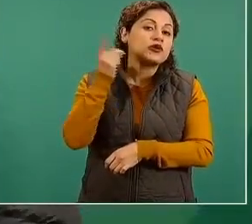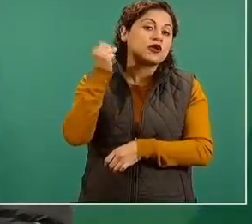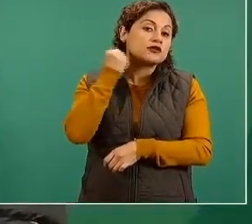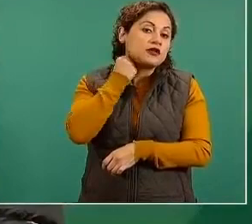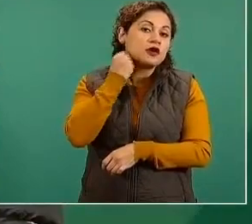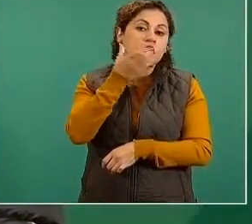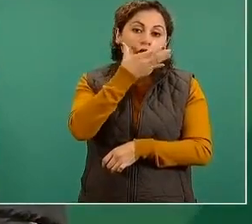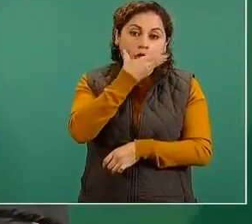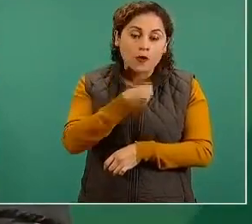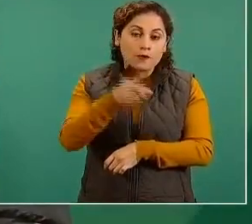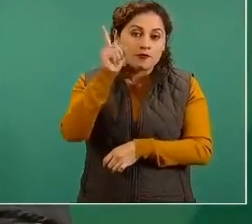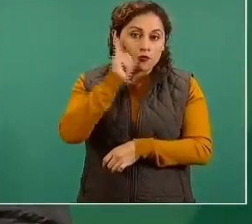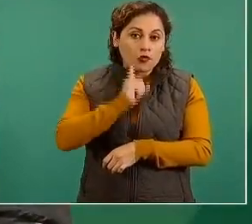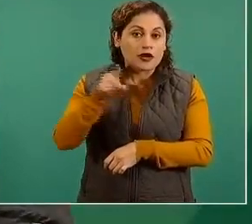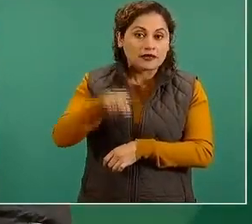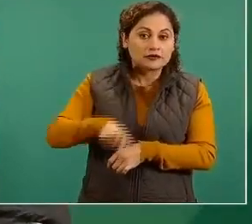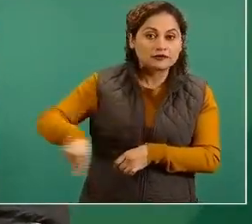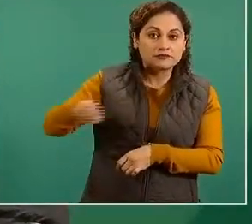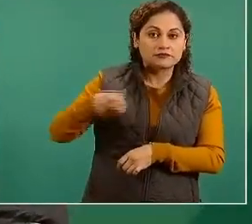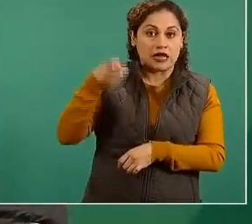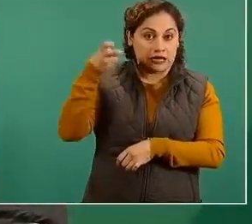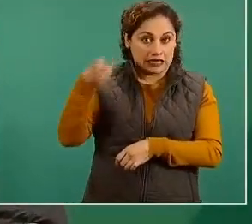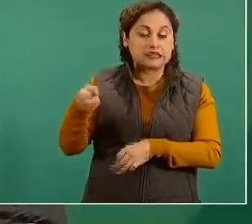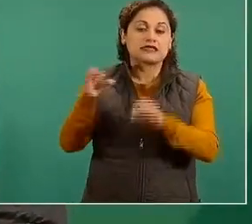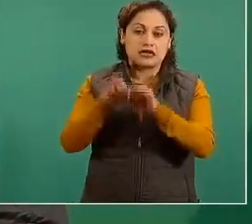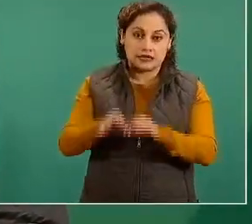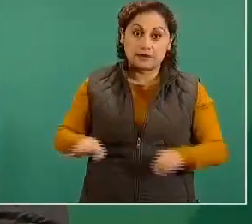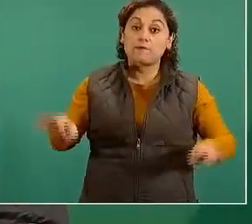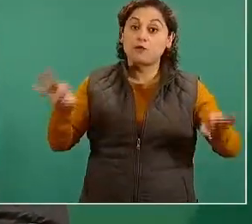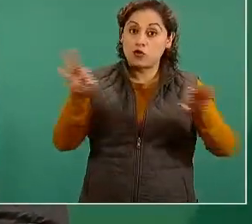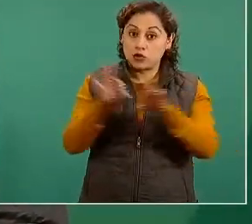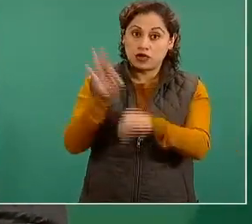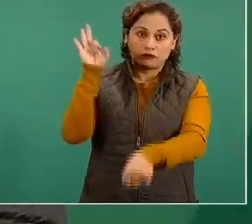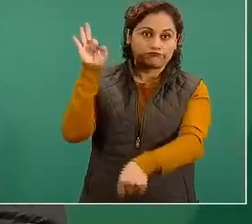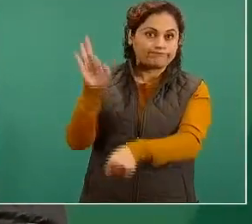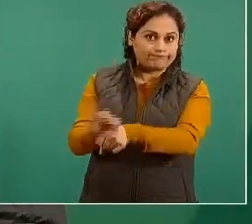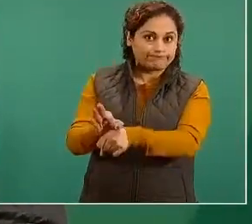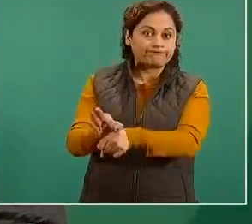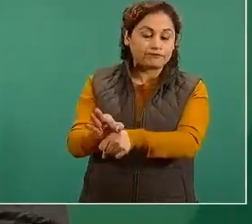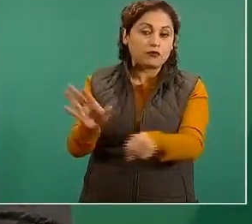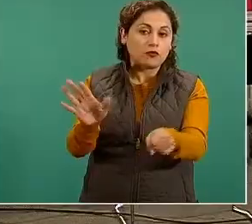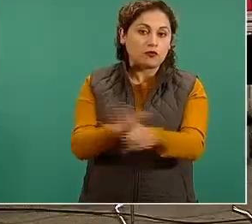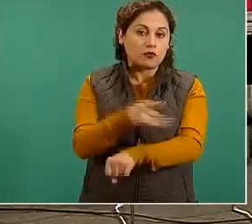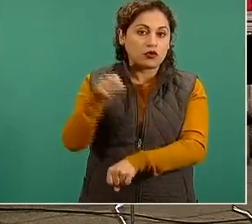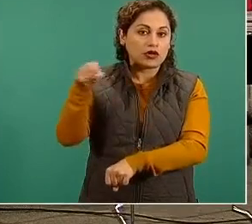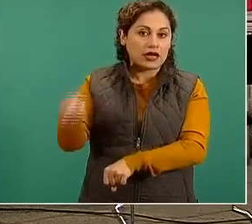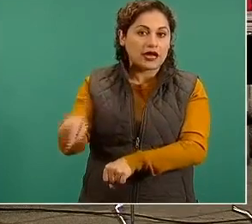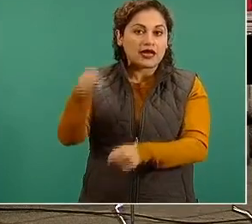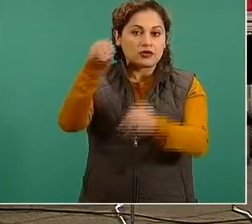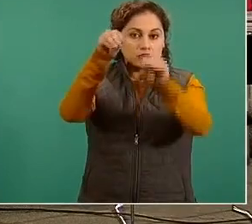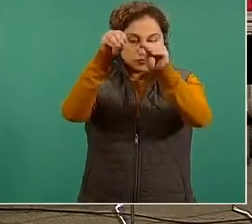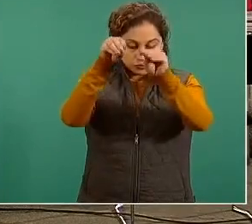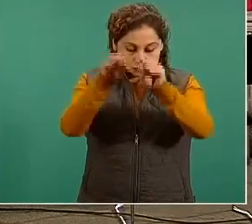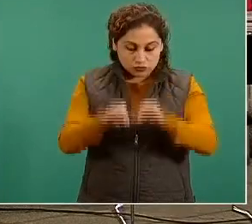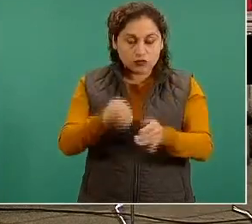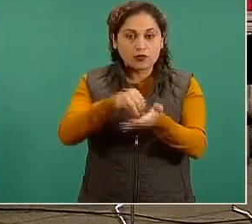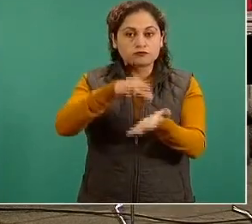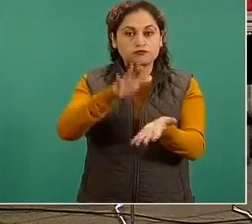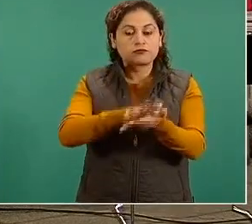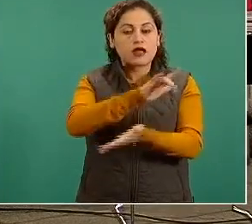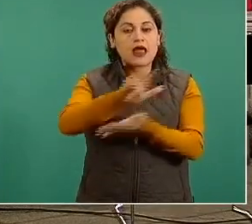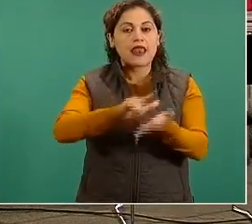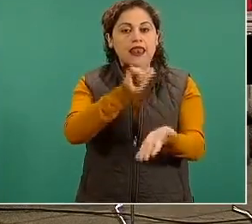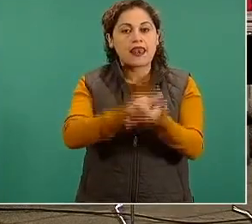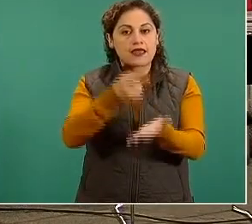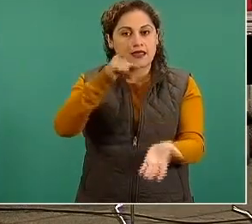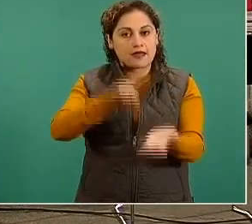personal prioritario porque dan las leyes de este país y están los policías que es